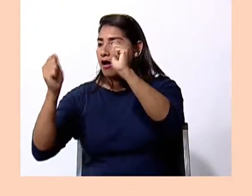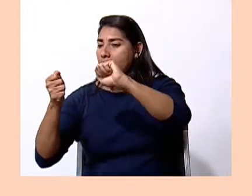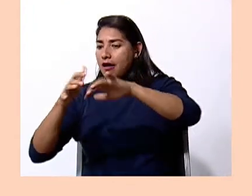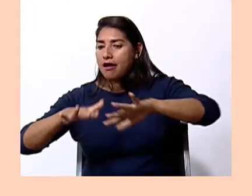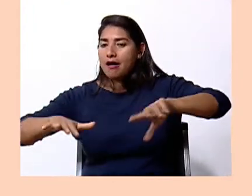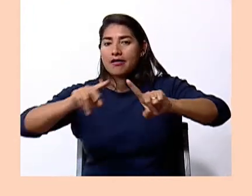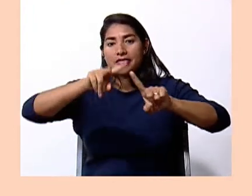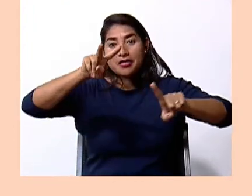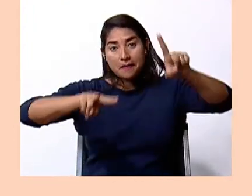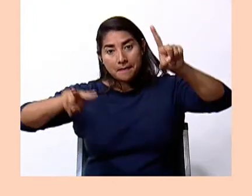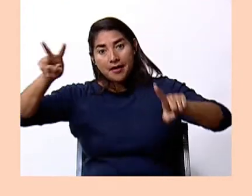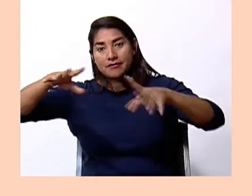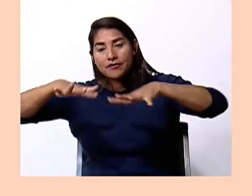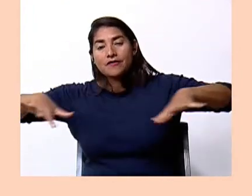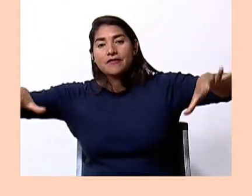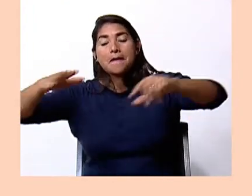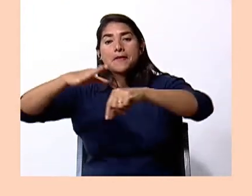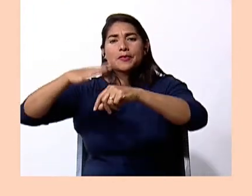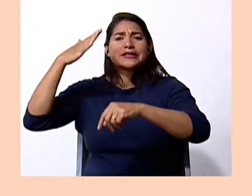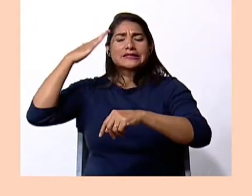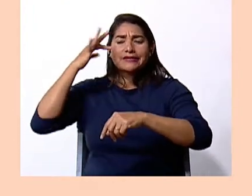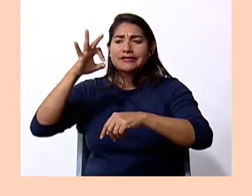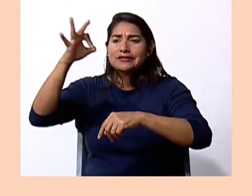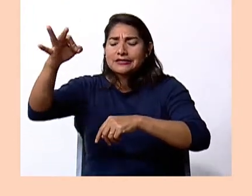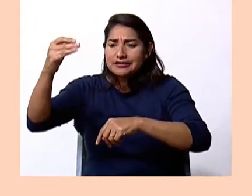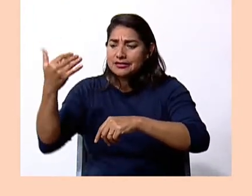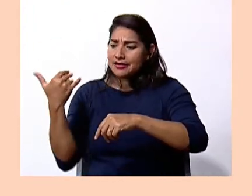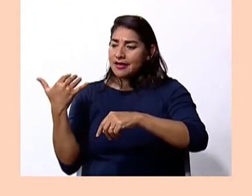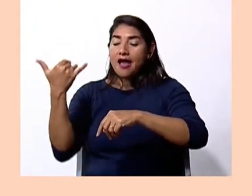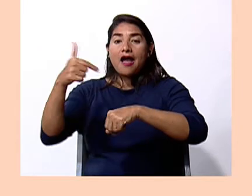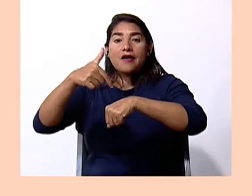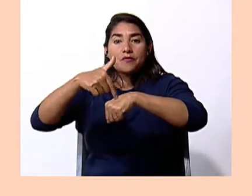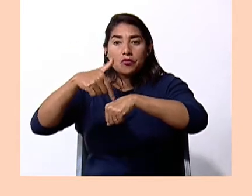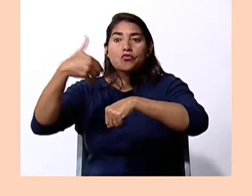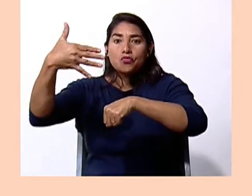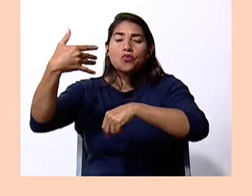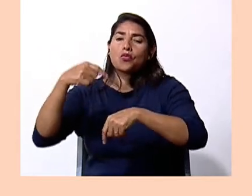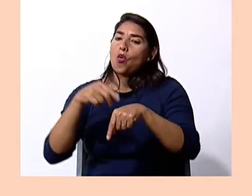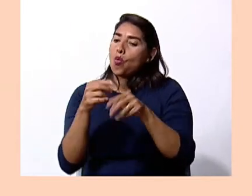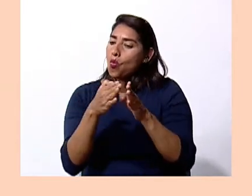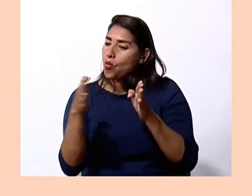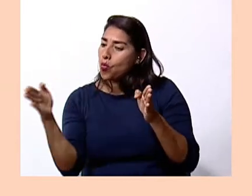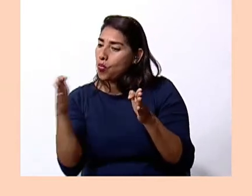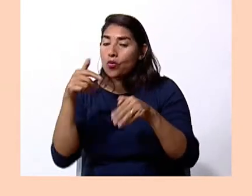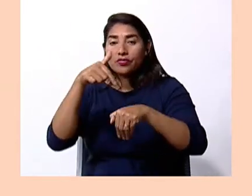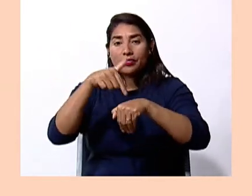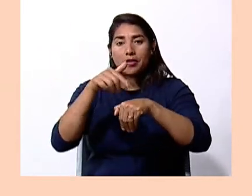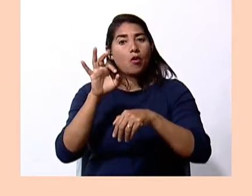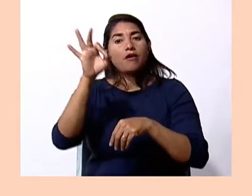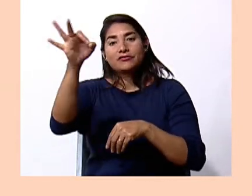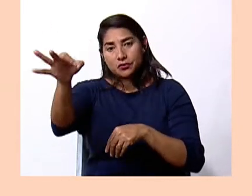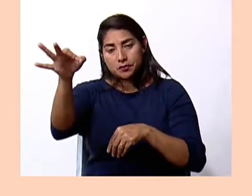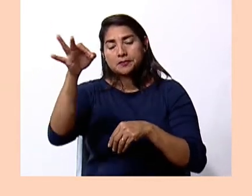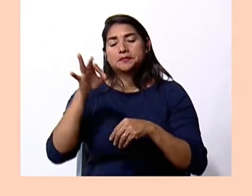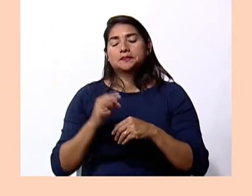atmosféricas que permiten predecir el estado de la atmósfera dentro de un breve lapso de tiempo en el futuro.